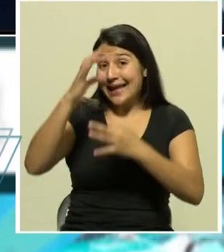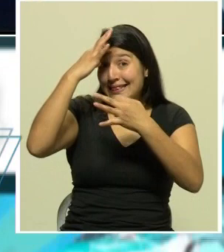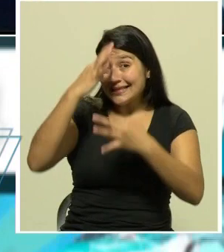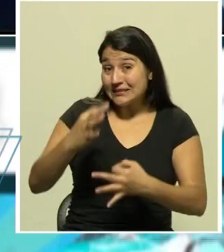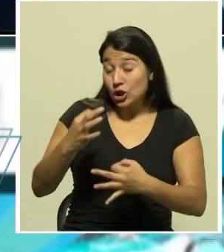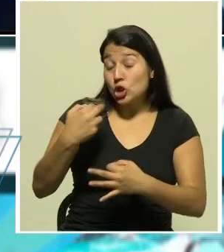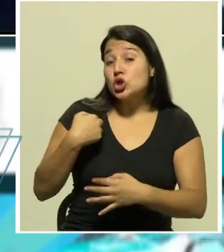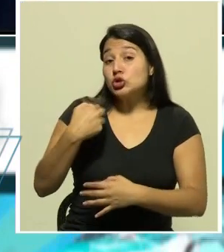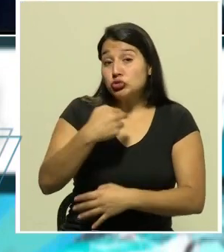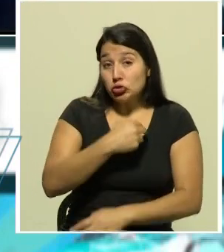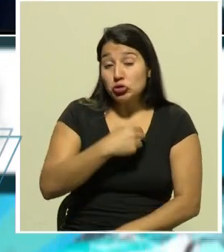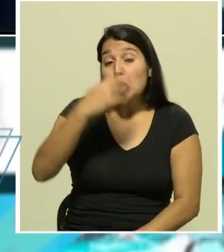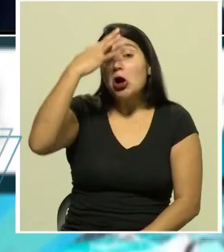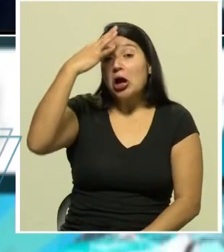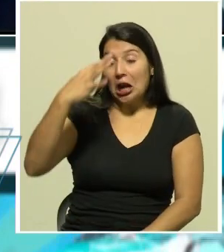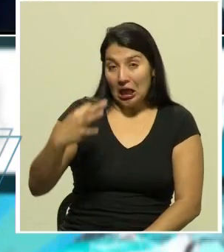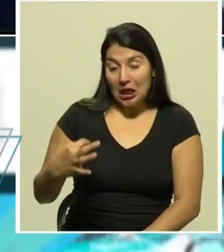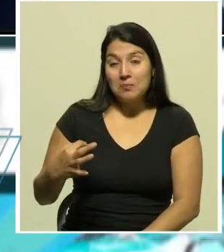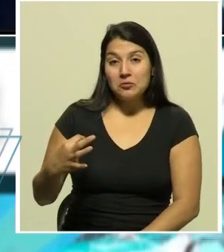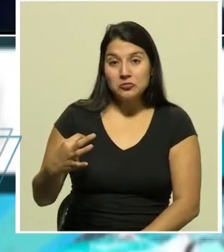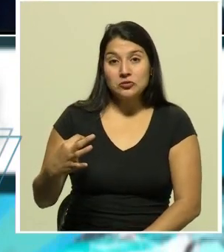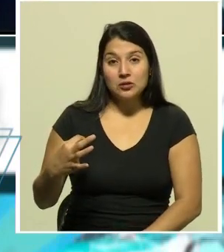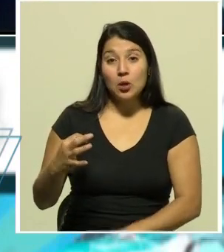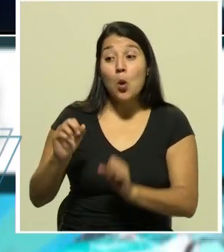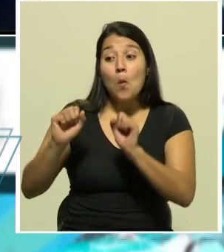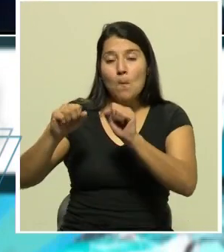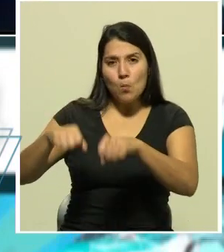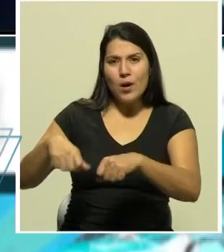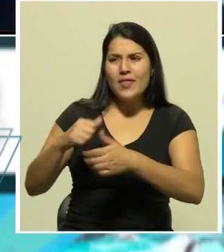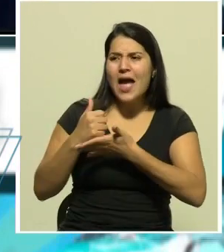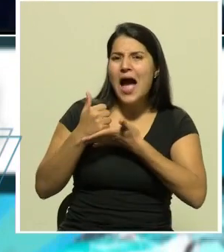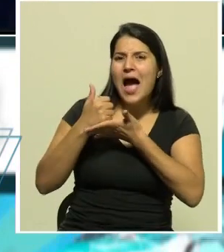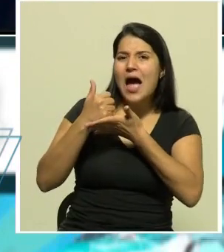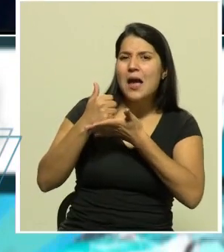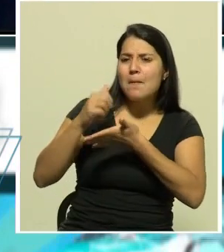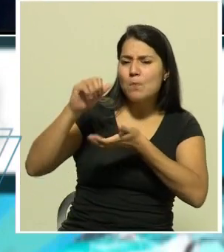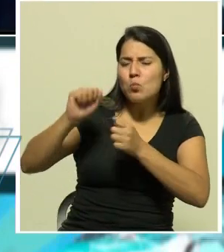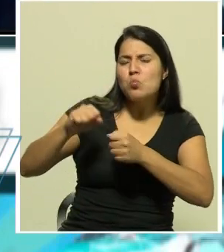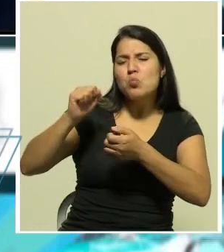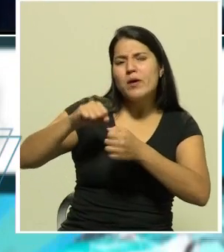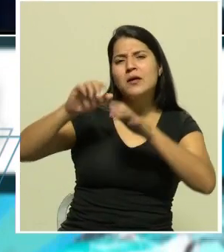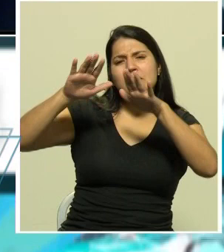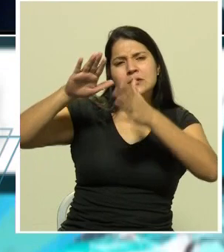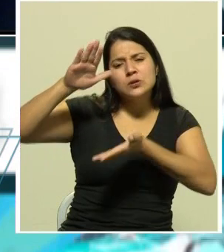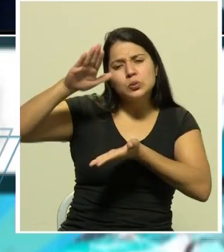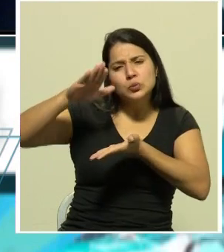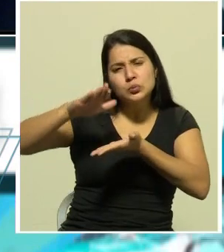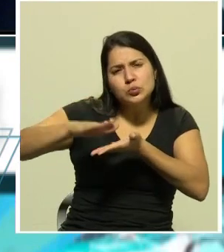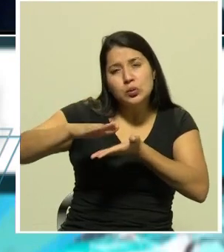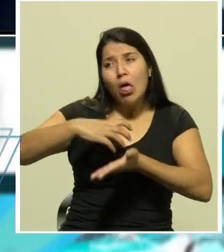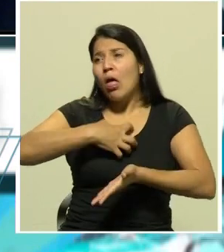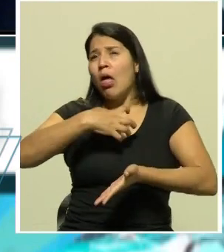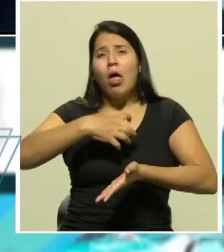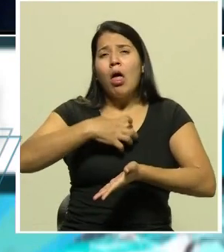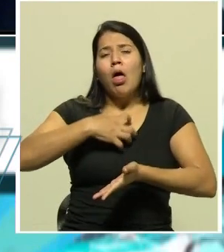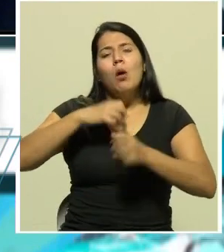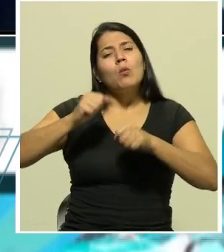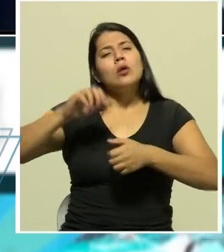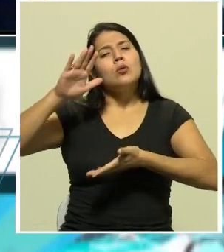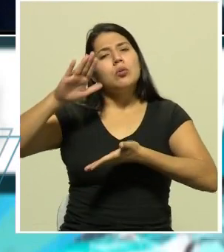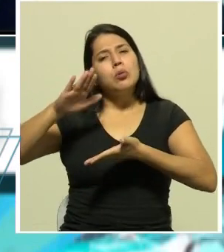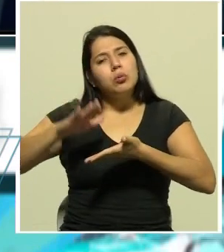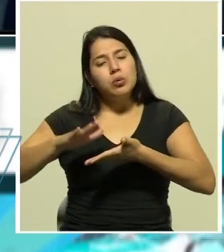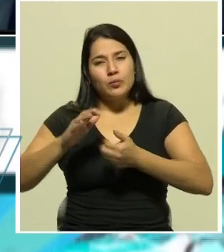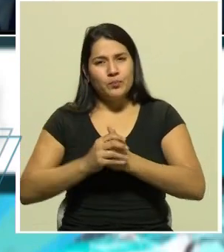creemos va a aplacar necesariamente los reclamos que han habido a nivel comunitario ¿cuántos albergues tienen instalado